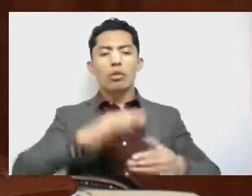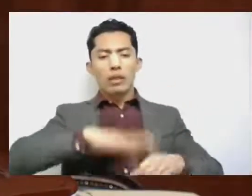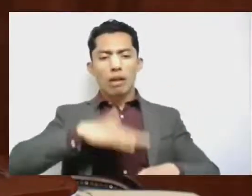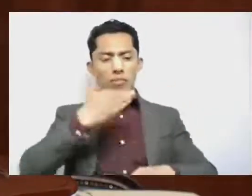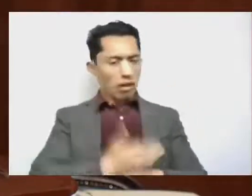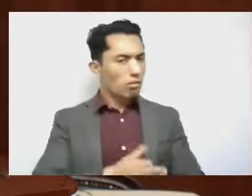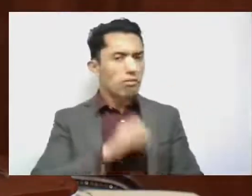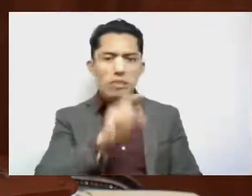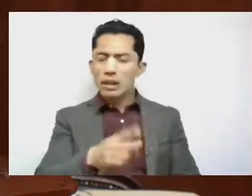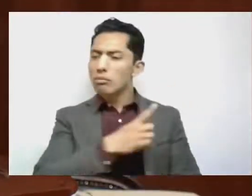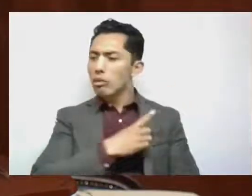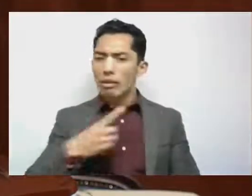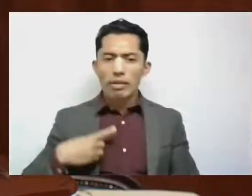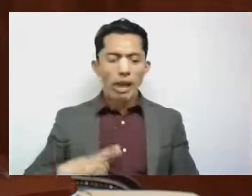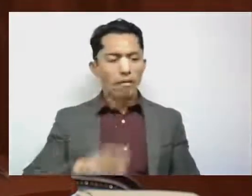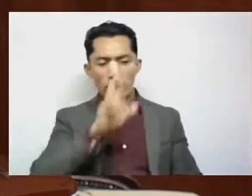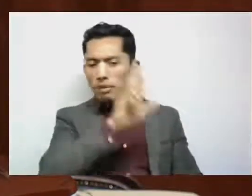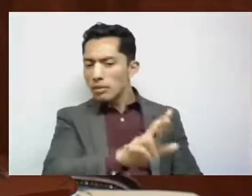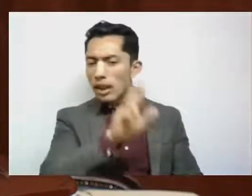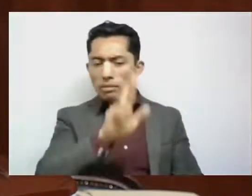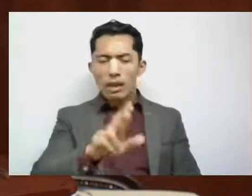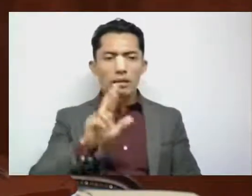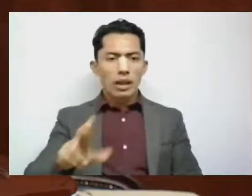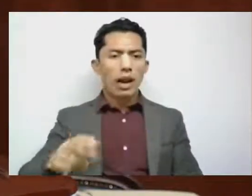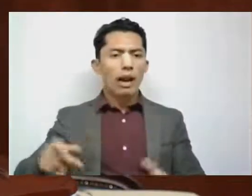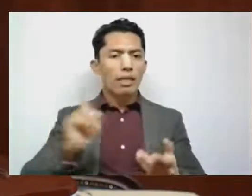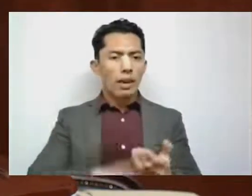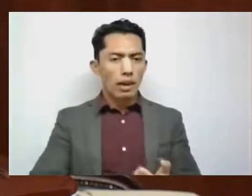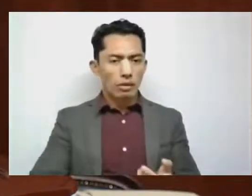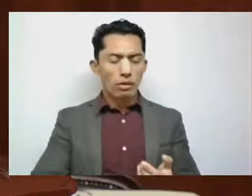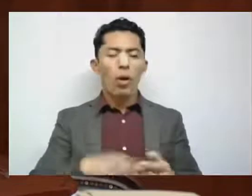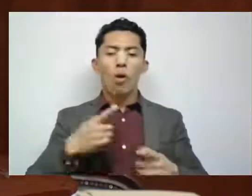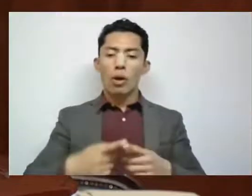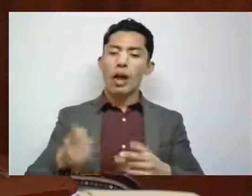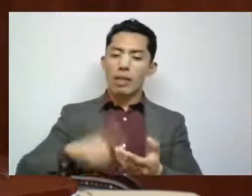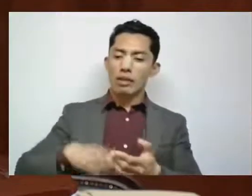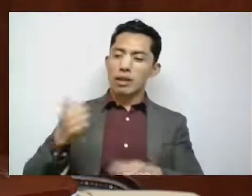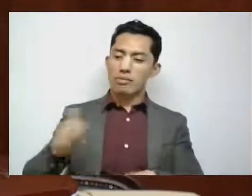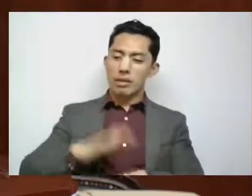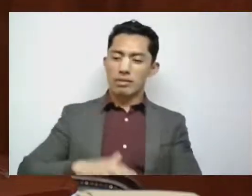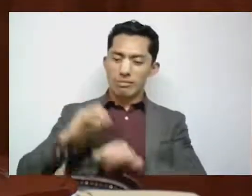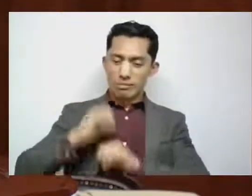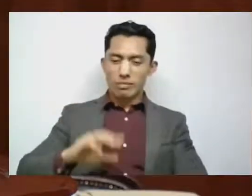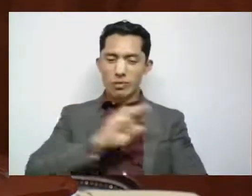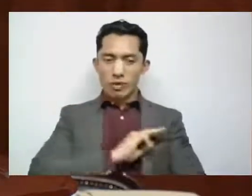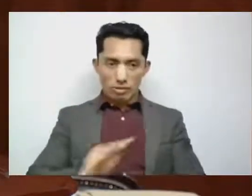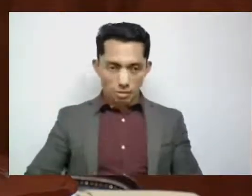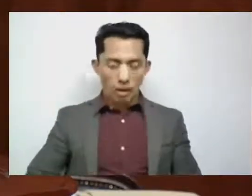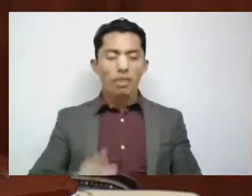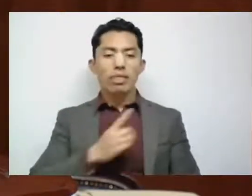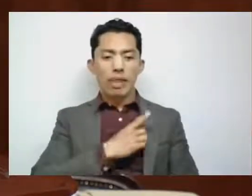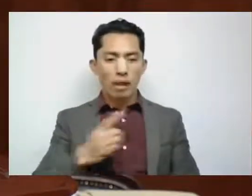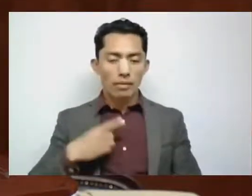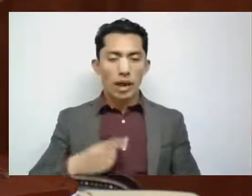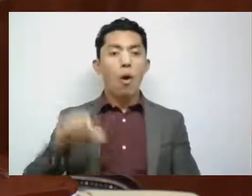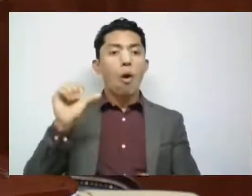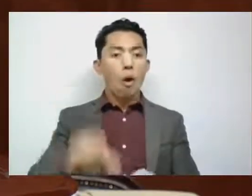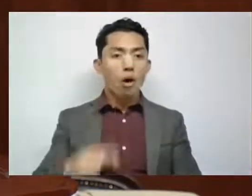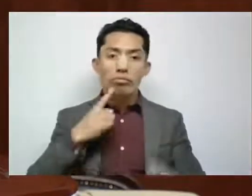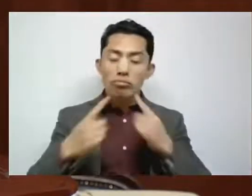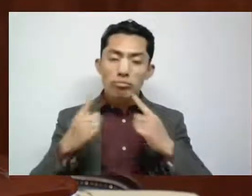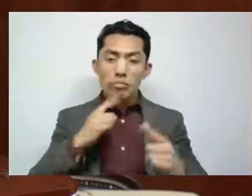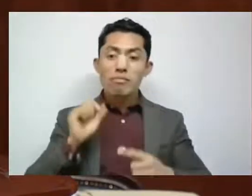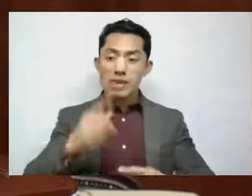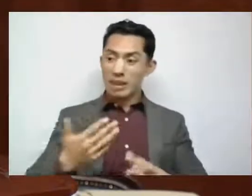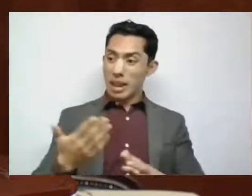quien esté en la administración municipal. Hoy discutimos y se comentó la